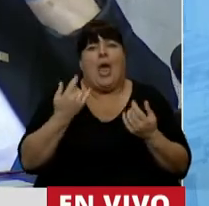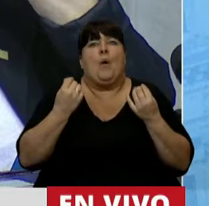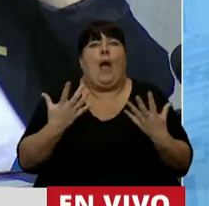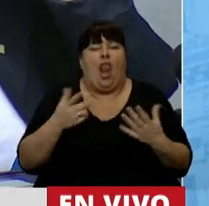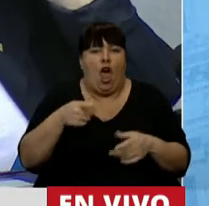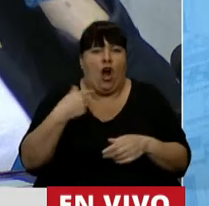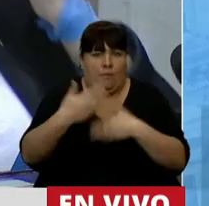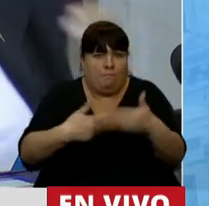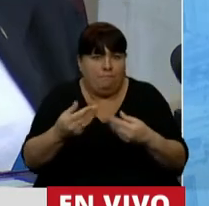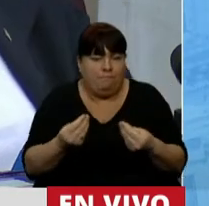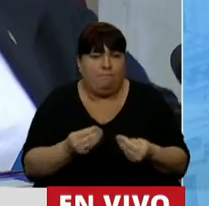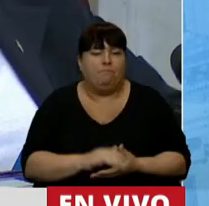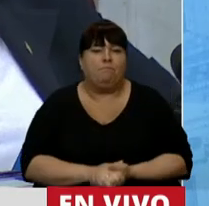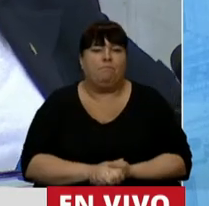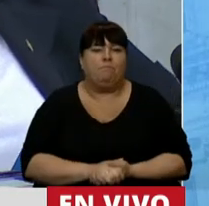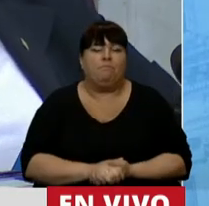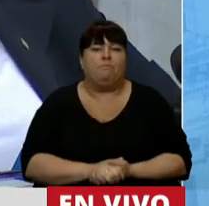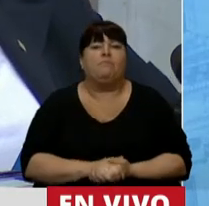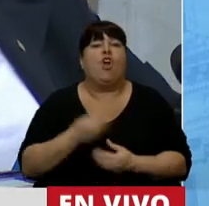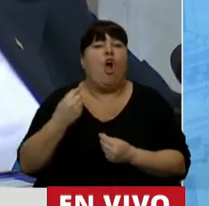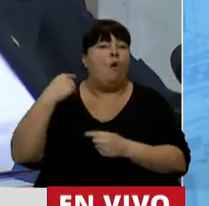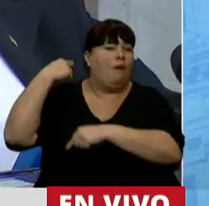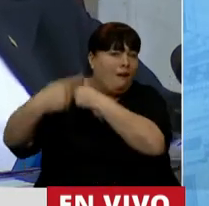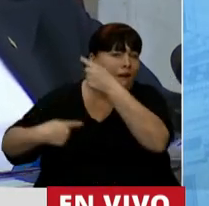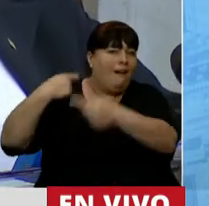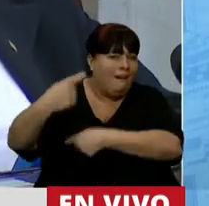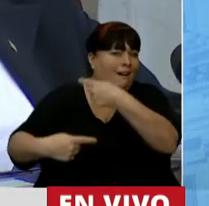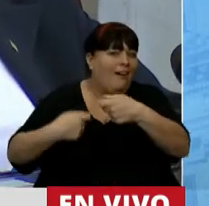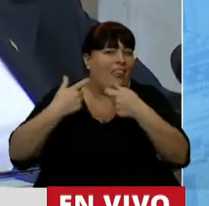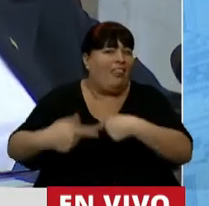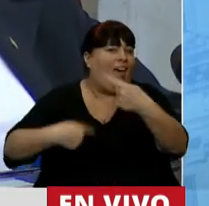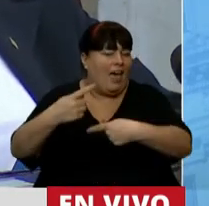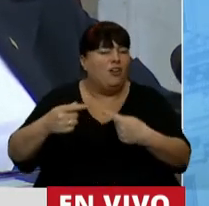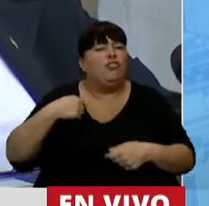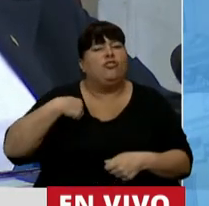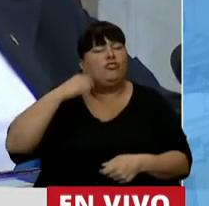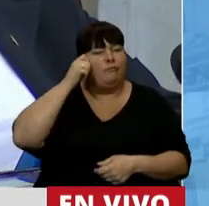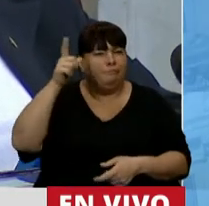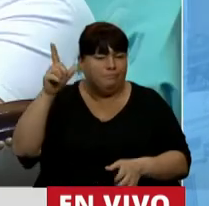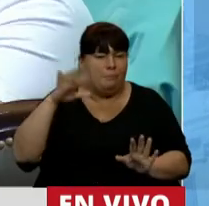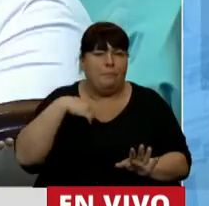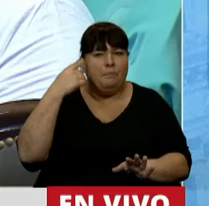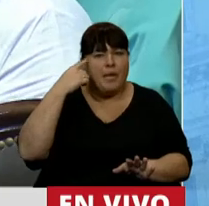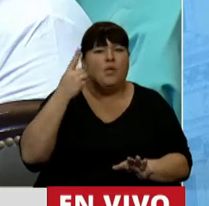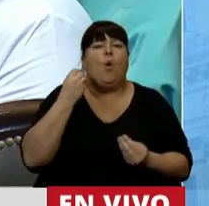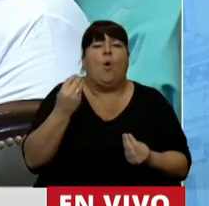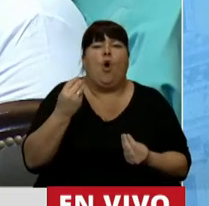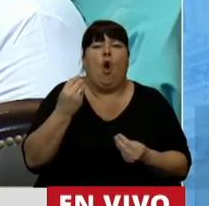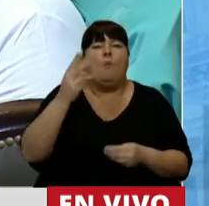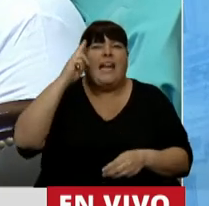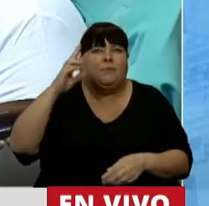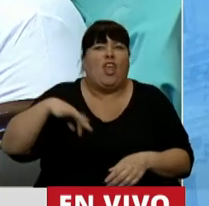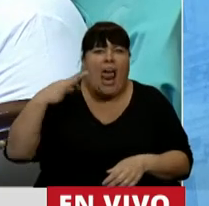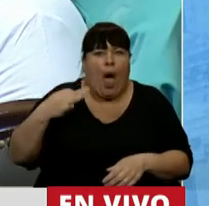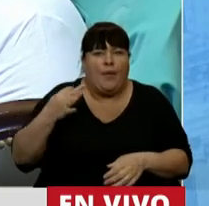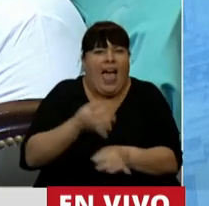a realizarse y se transmiten de generación en generación. Yo me hago una pregunta. ¿Qué concepto de respeto